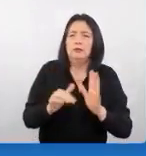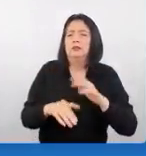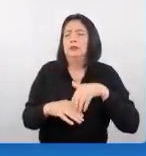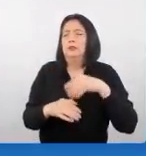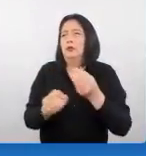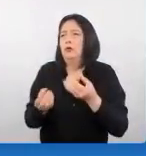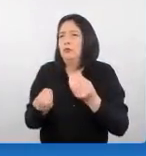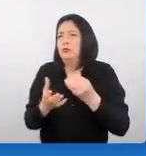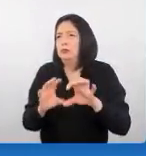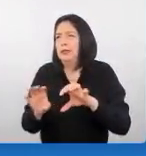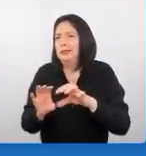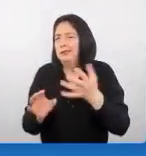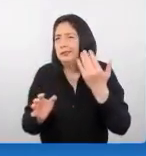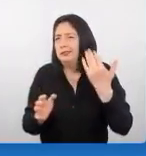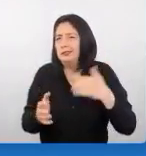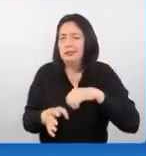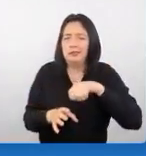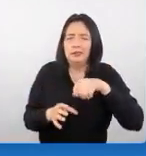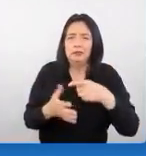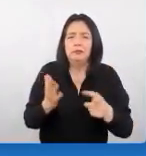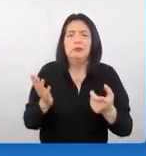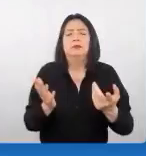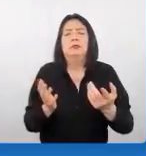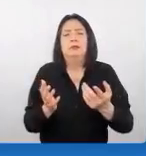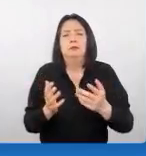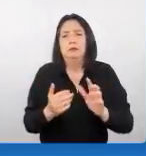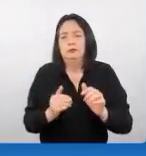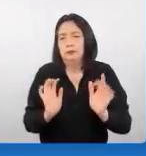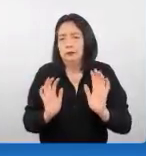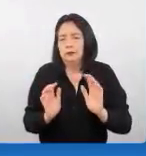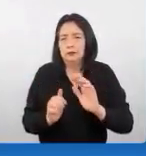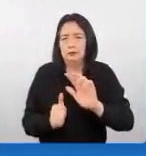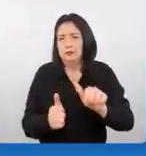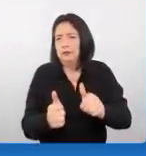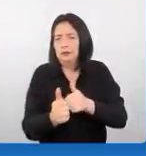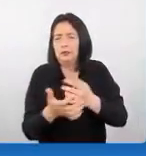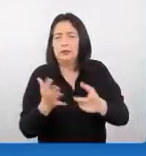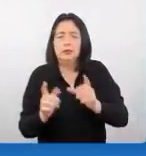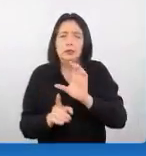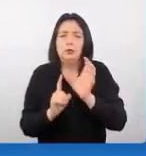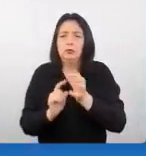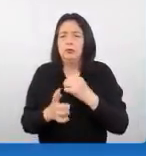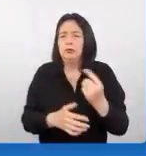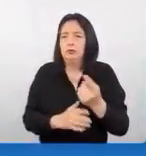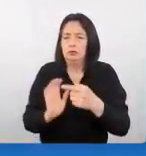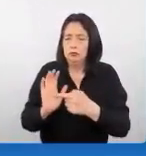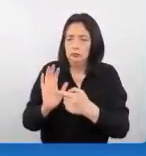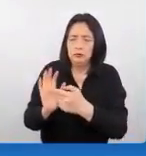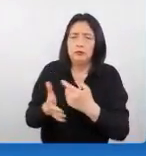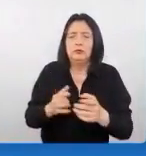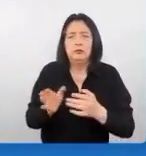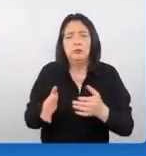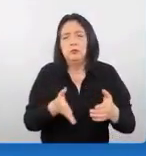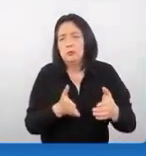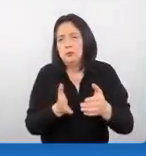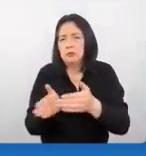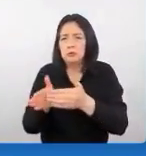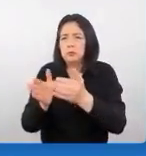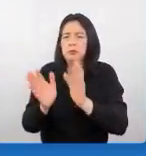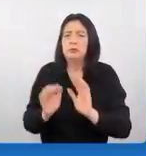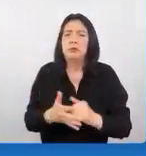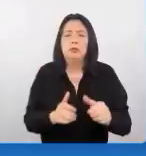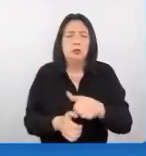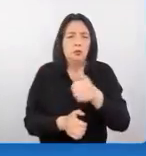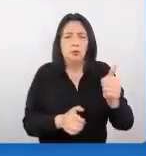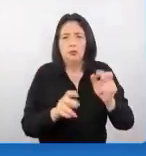poder ver como se dice el lado B de la cultura no solamente sino el circuito tradicional otro tema